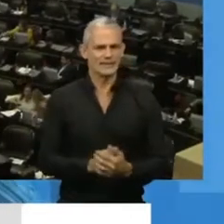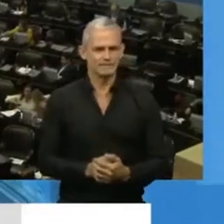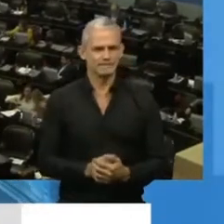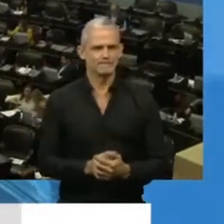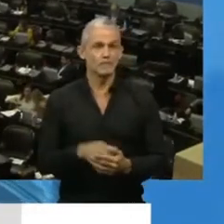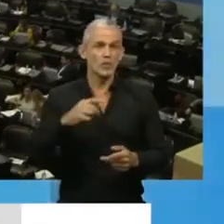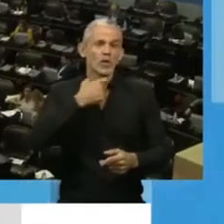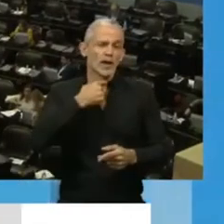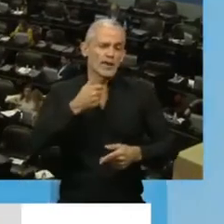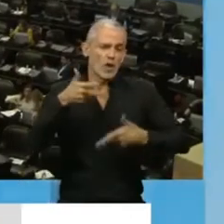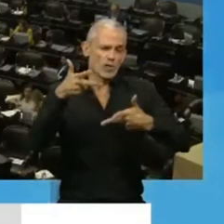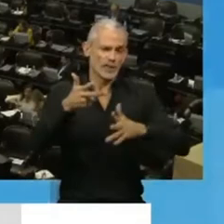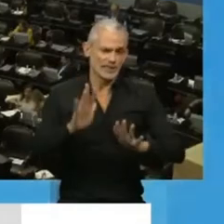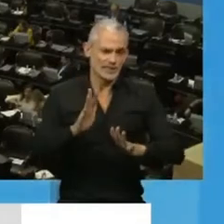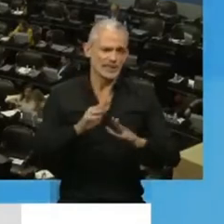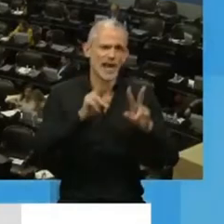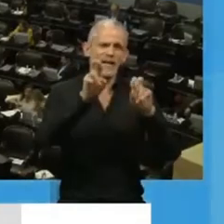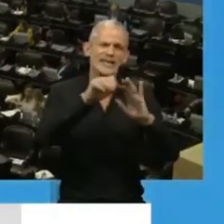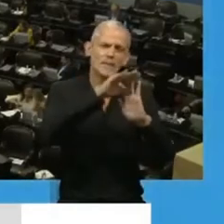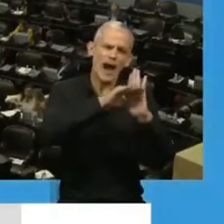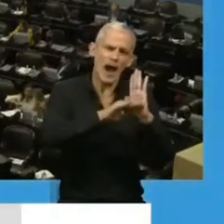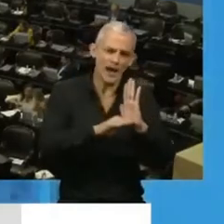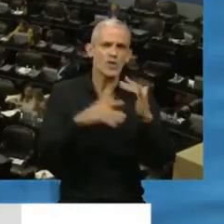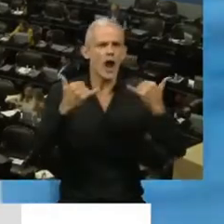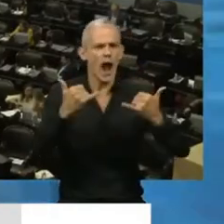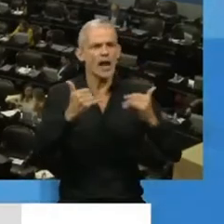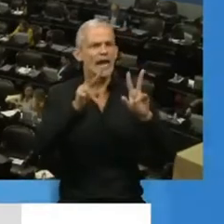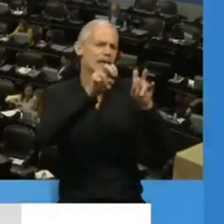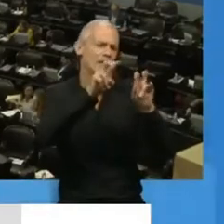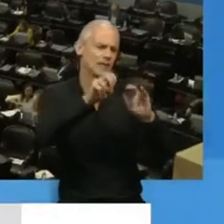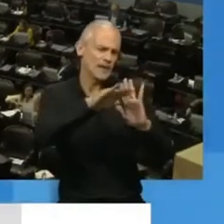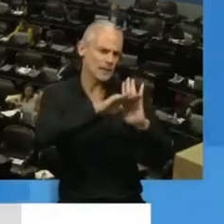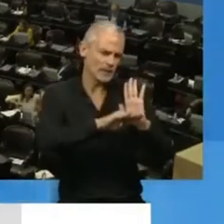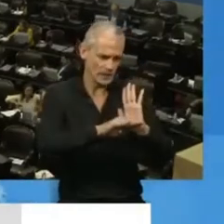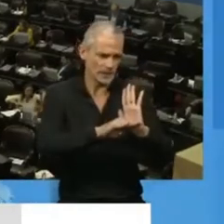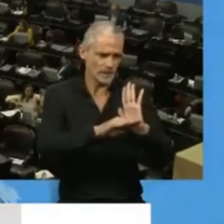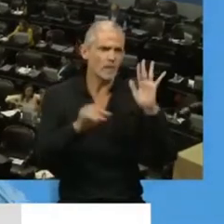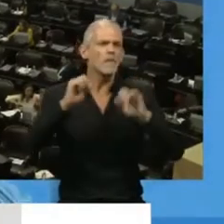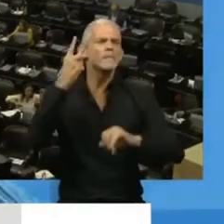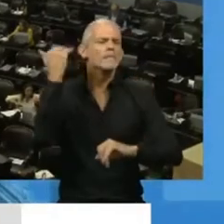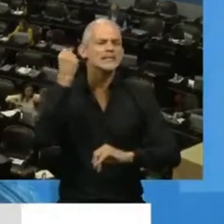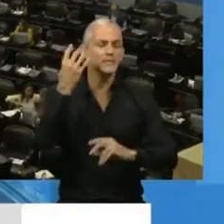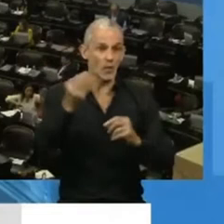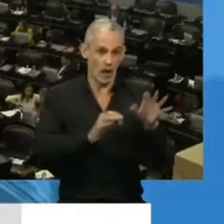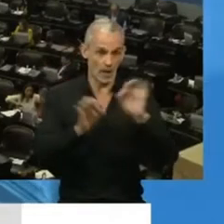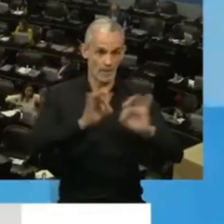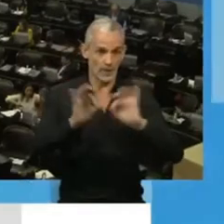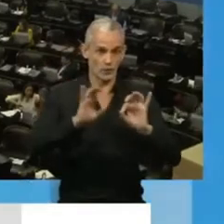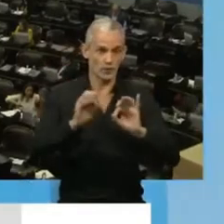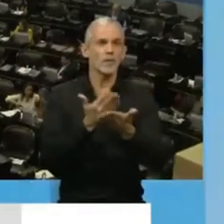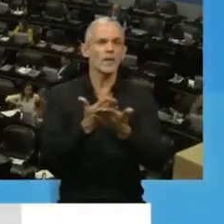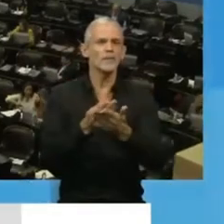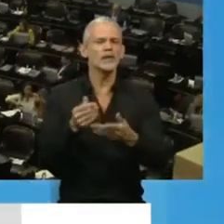Quiero manifestar el temario, el temario enuncia una serie de temas, pero bueno, el puntual es el proyecto de tratamiento sobre